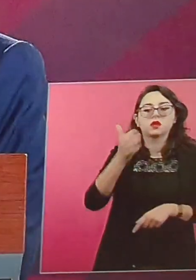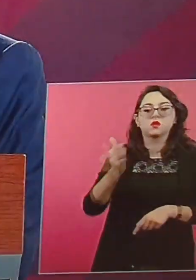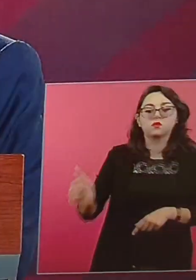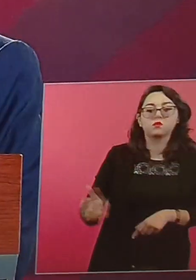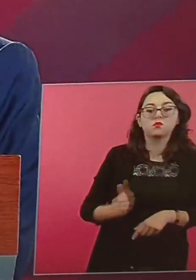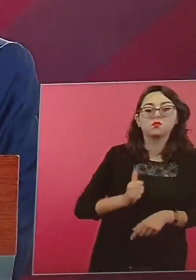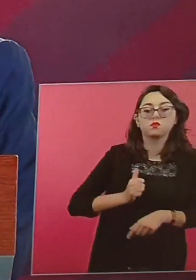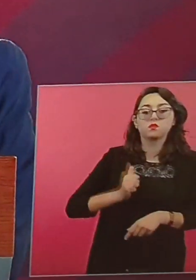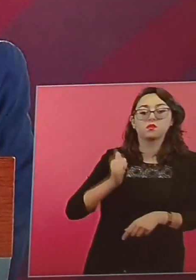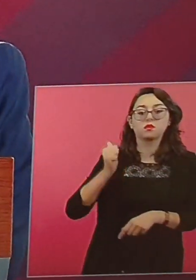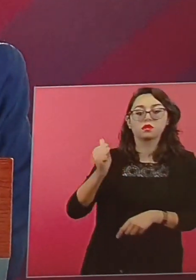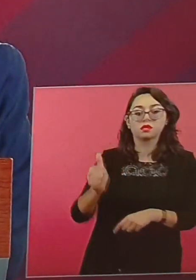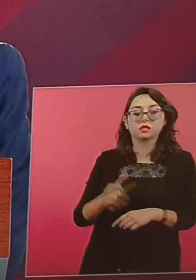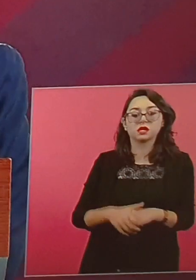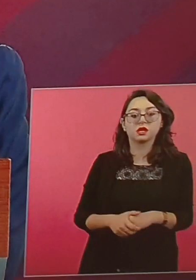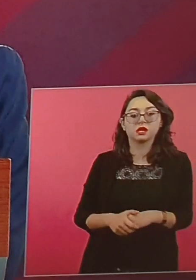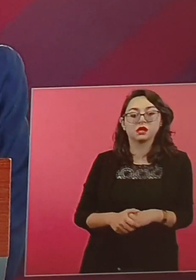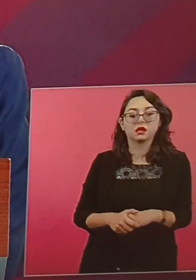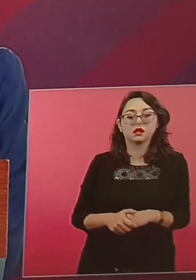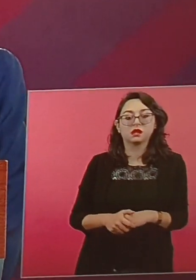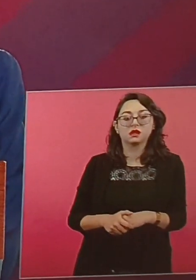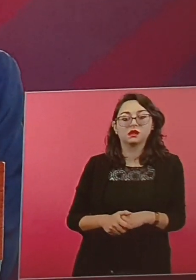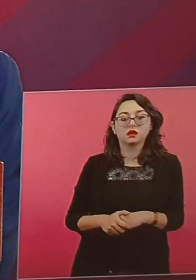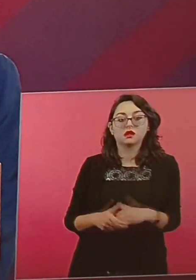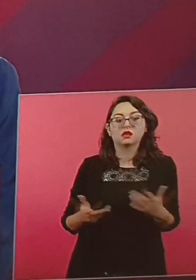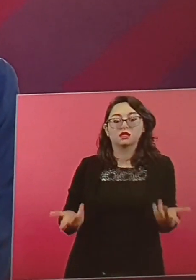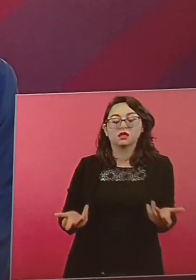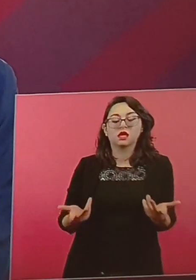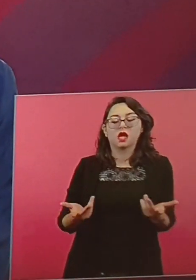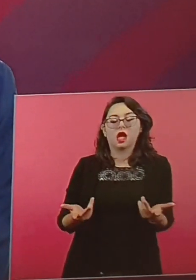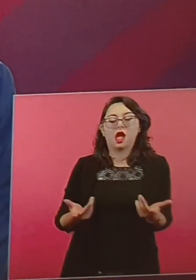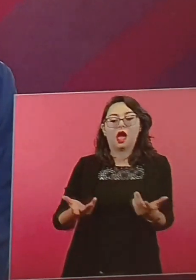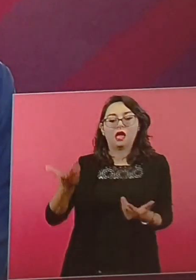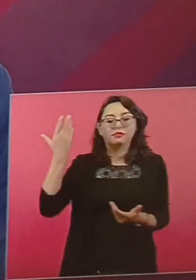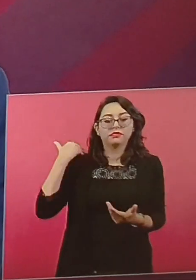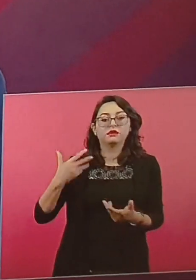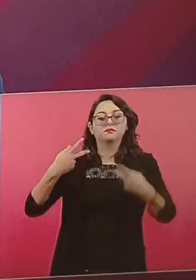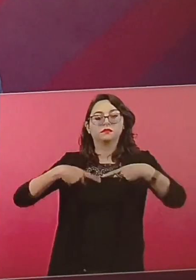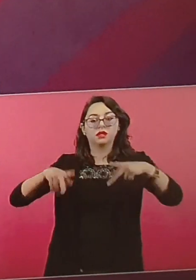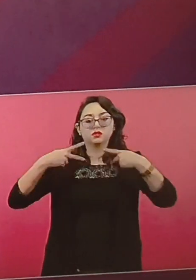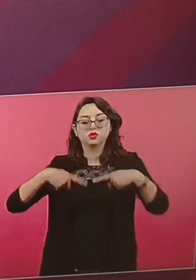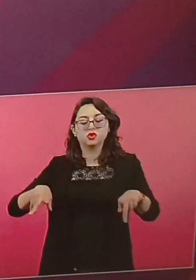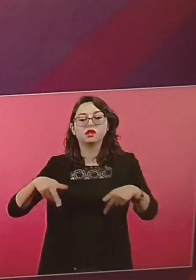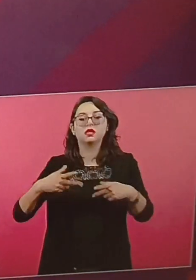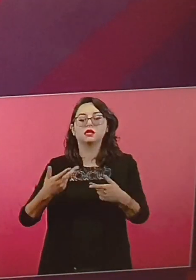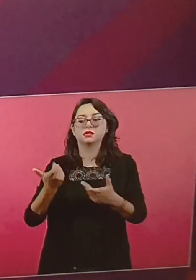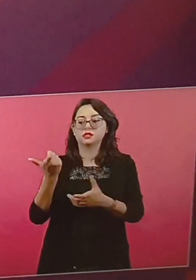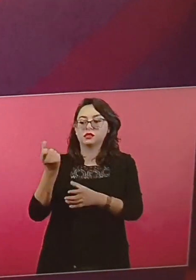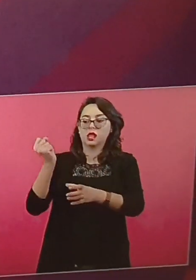estamos cumpliendo con ahorradores que fueron defraudados motocinteles.